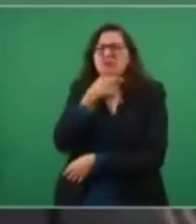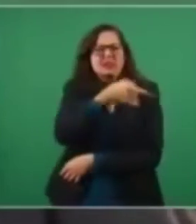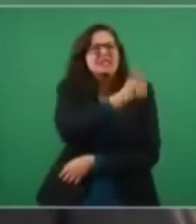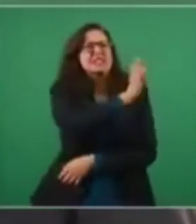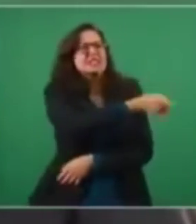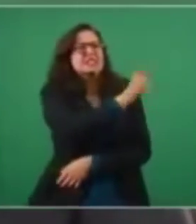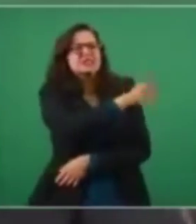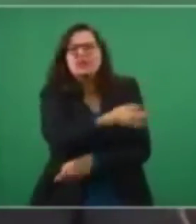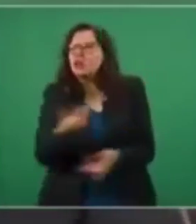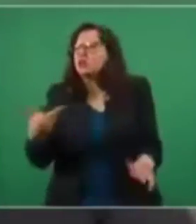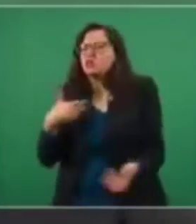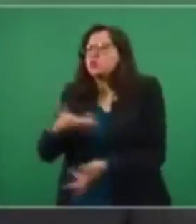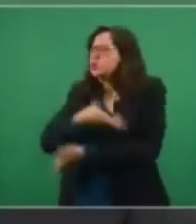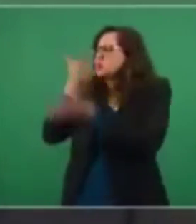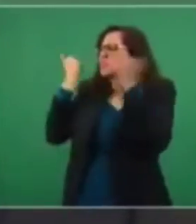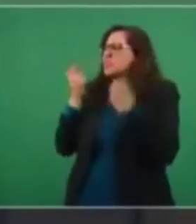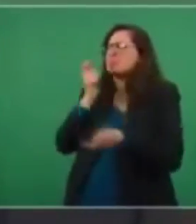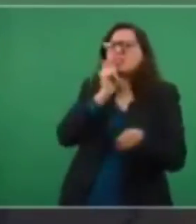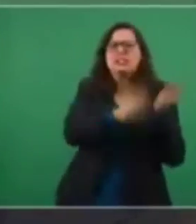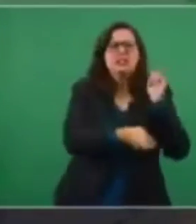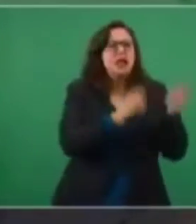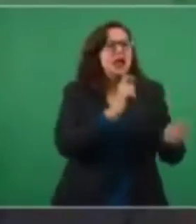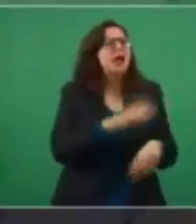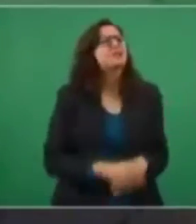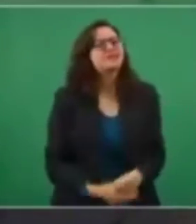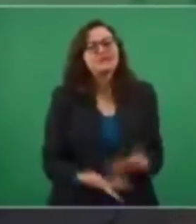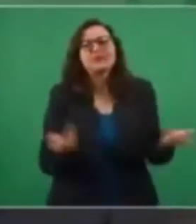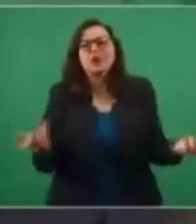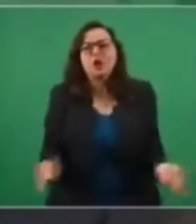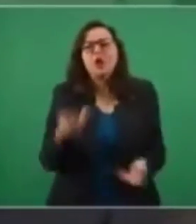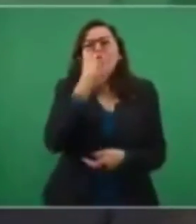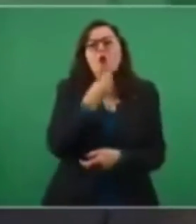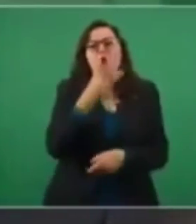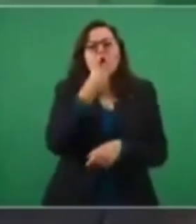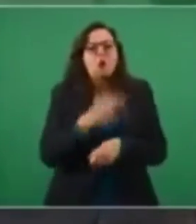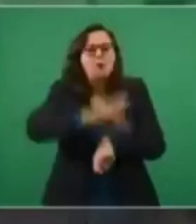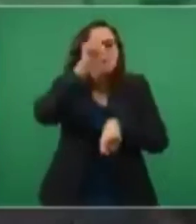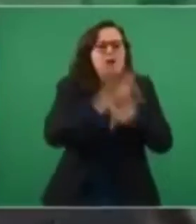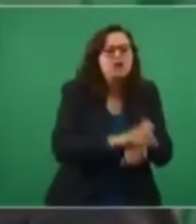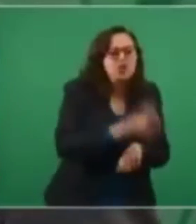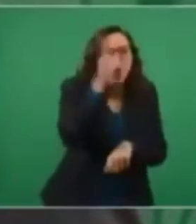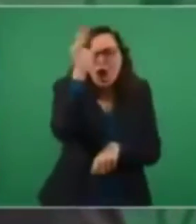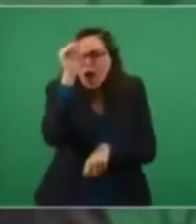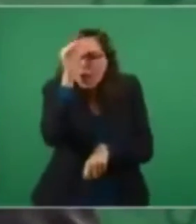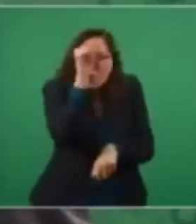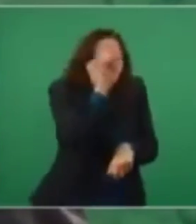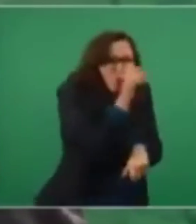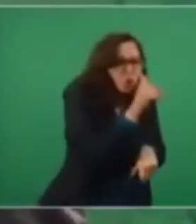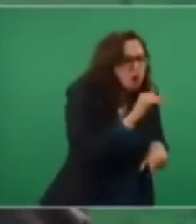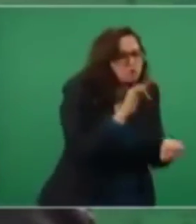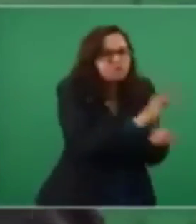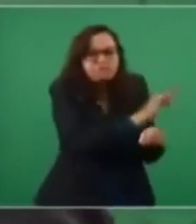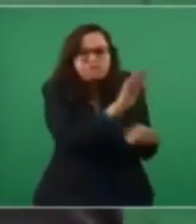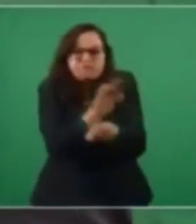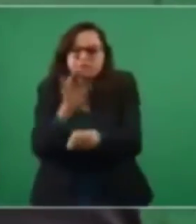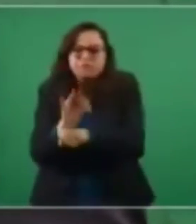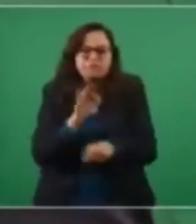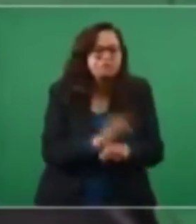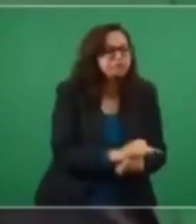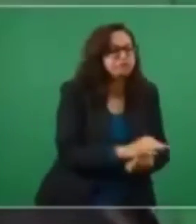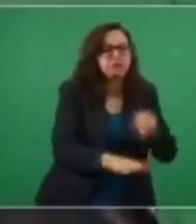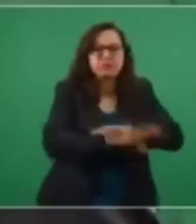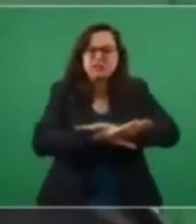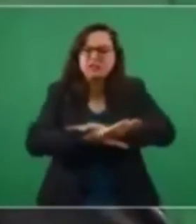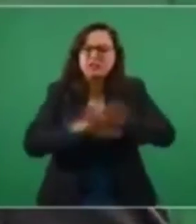Y ya me dijo, rompe el pacto patriarcal, o sea, deja de estar apoyando a los hombres.